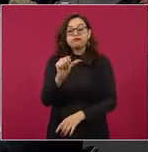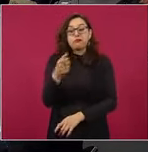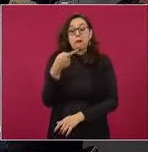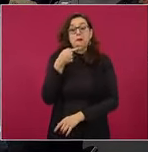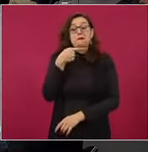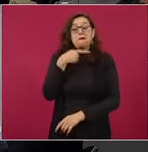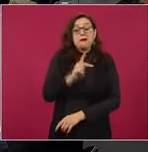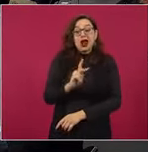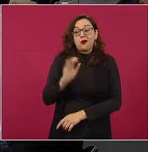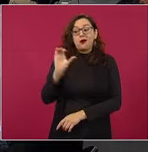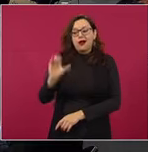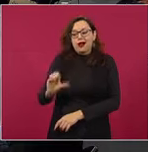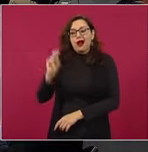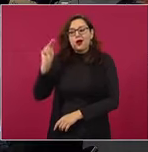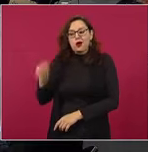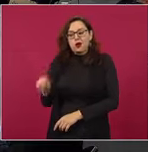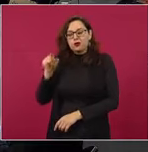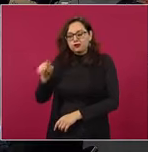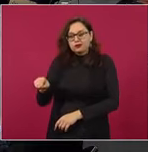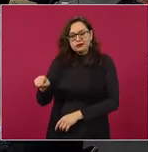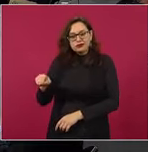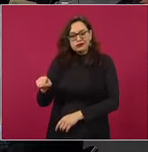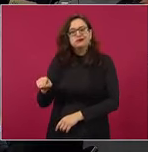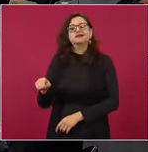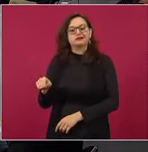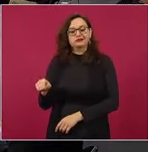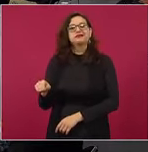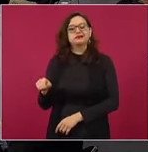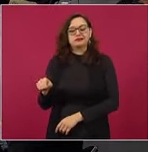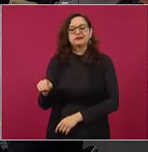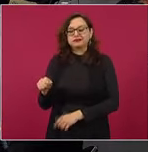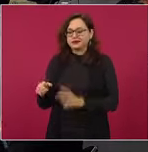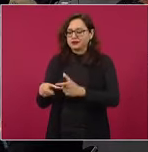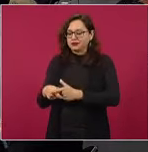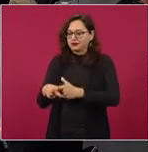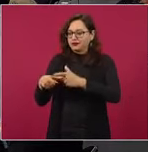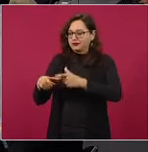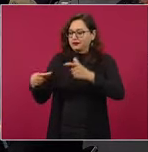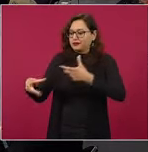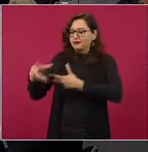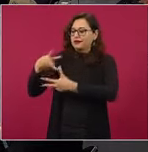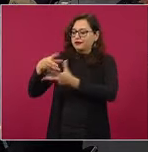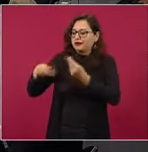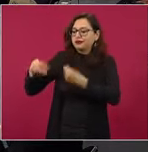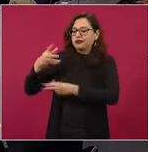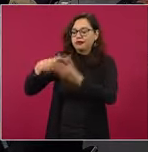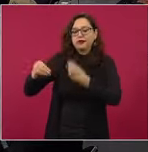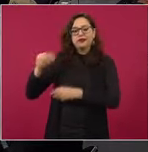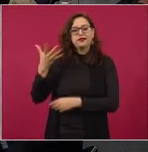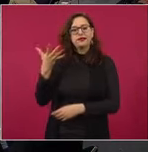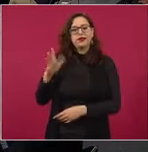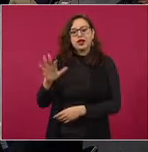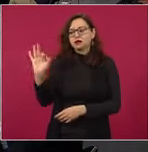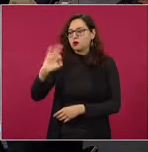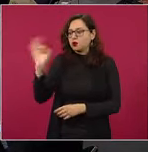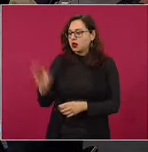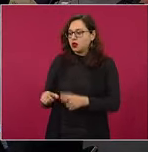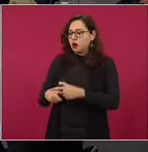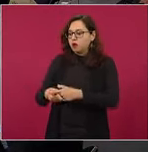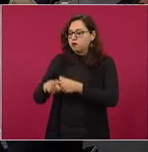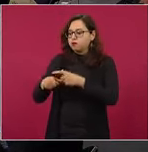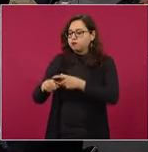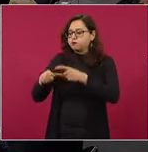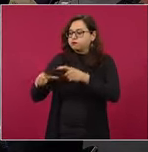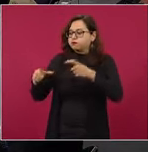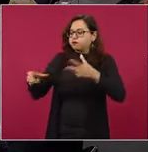crecimiento hasta del 10 por ciento anual. Entonces, se